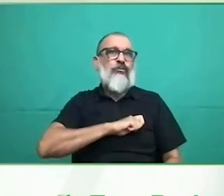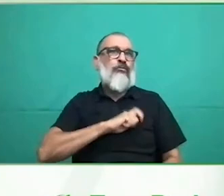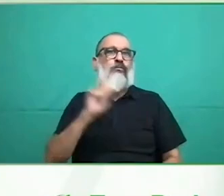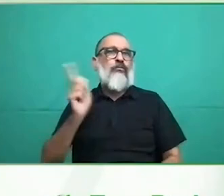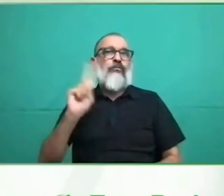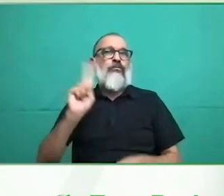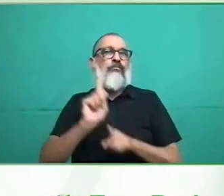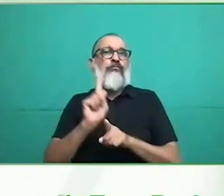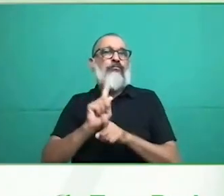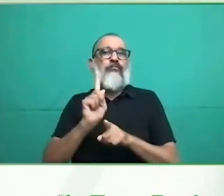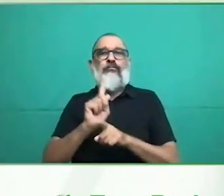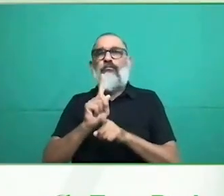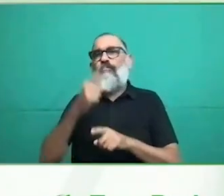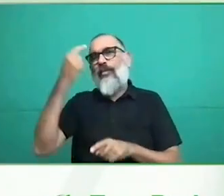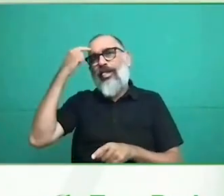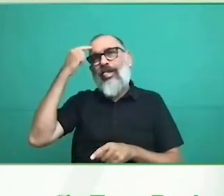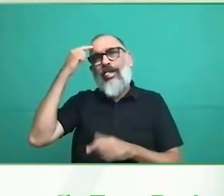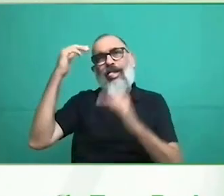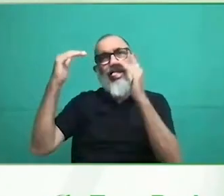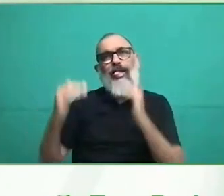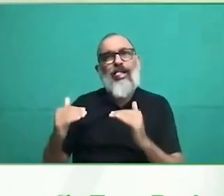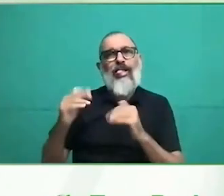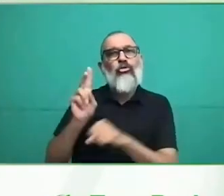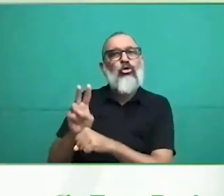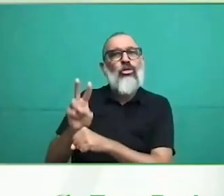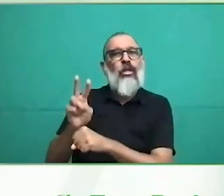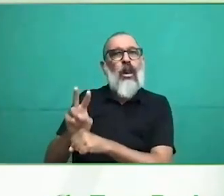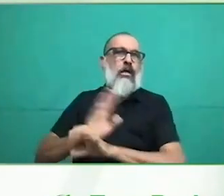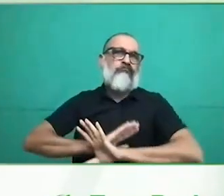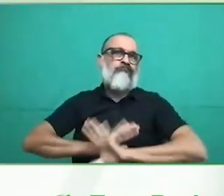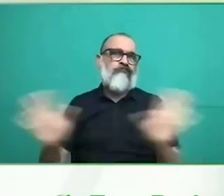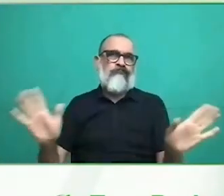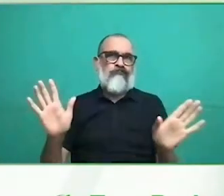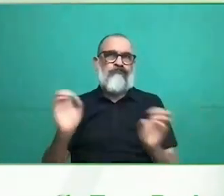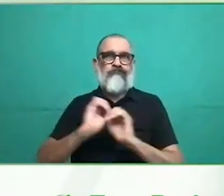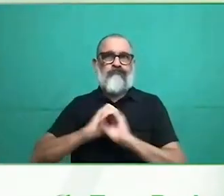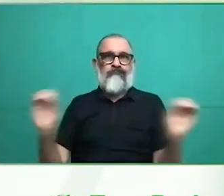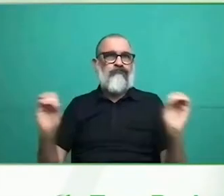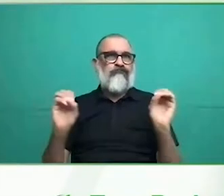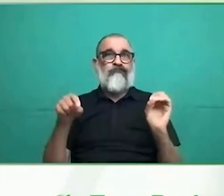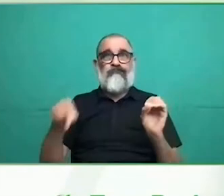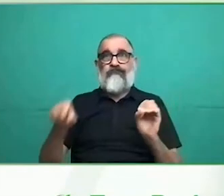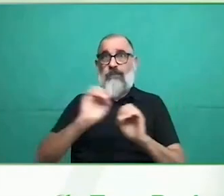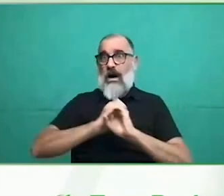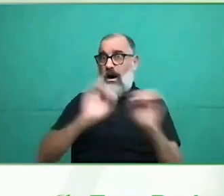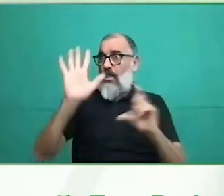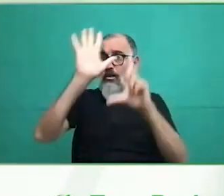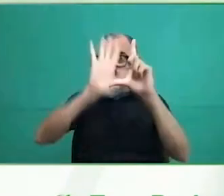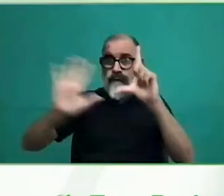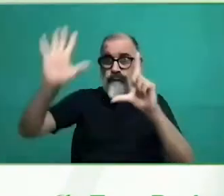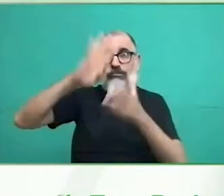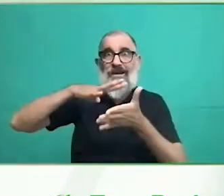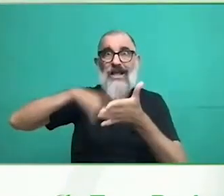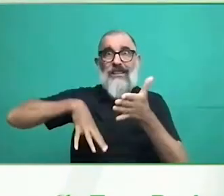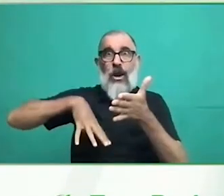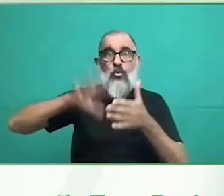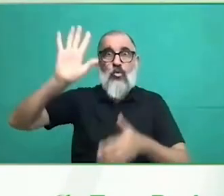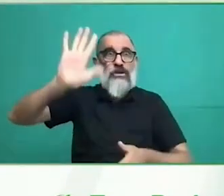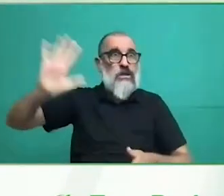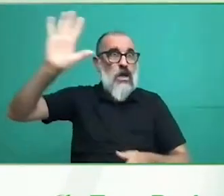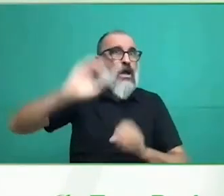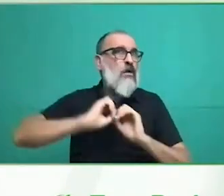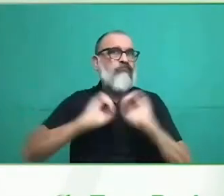contra de tu voluntad, sino que puede complementar, acompañar, potenciar. Y esta vista está